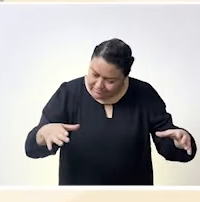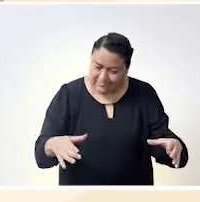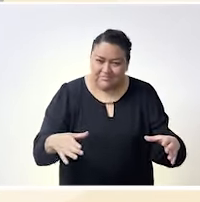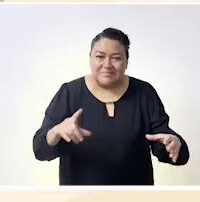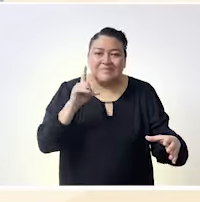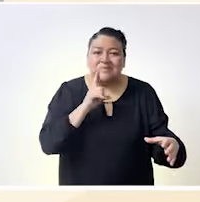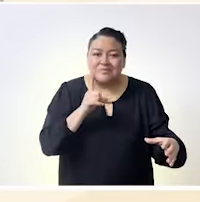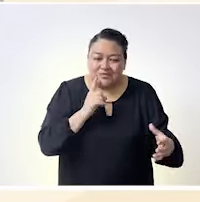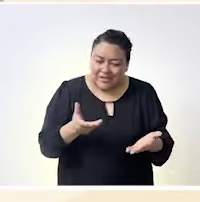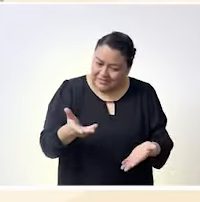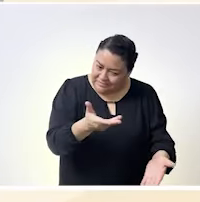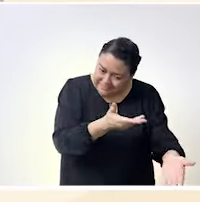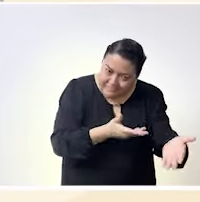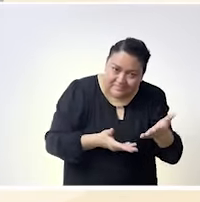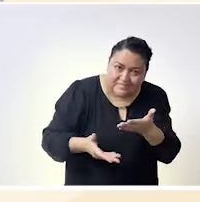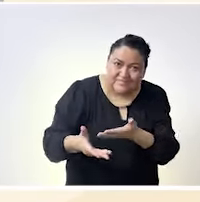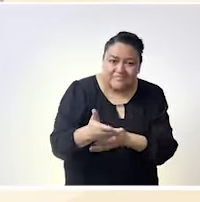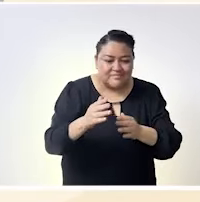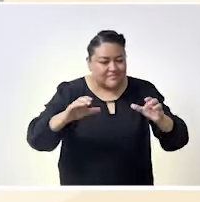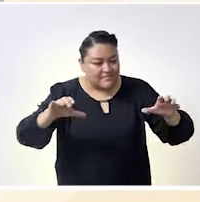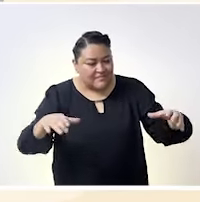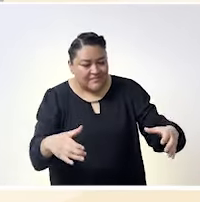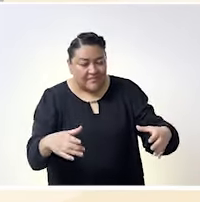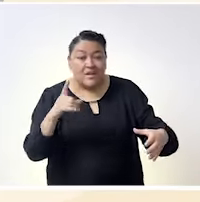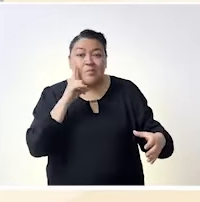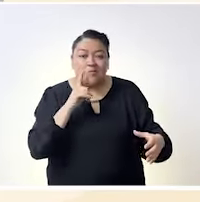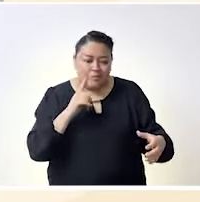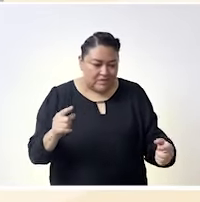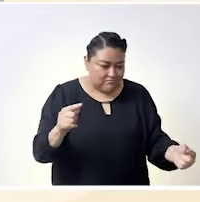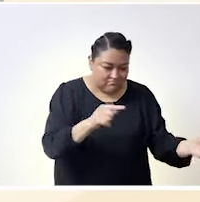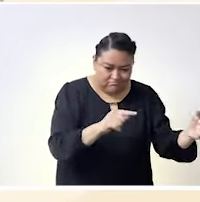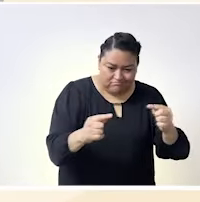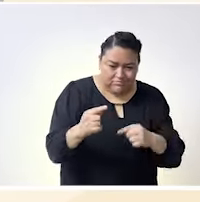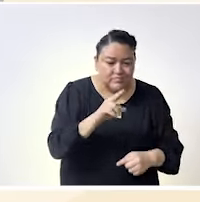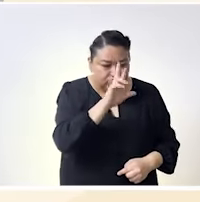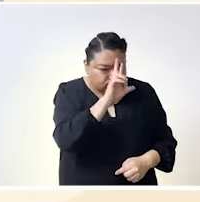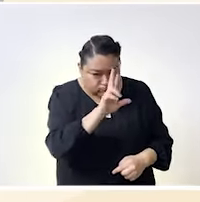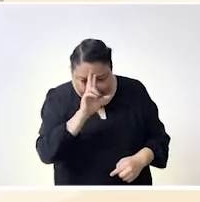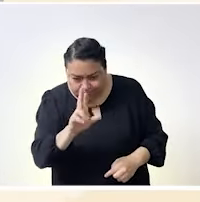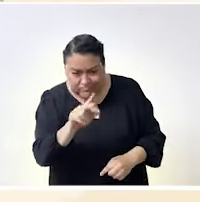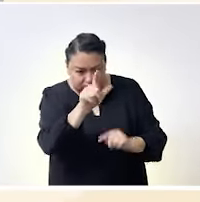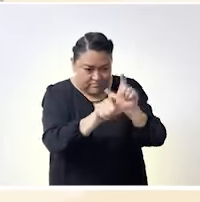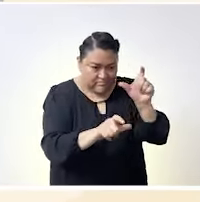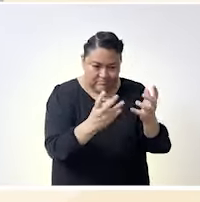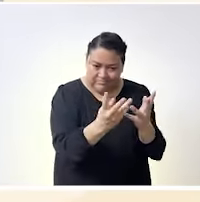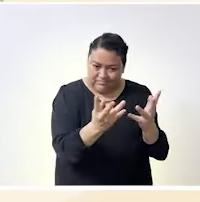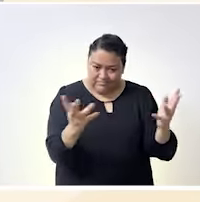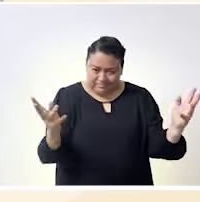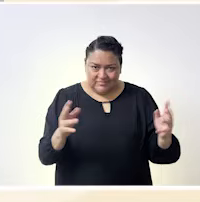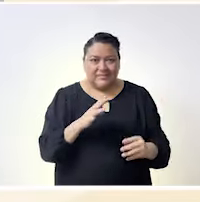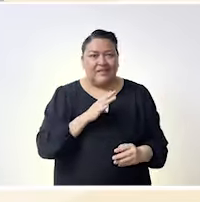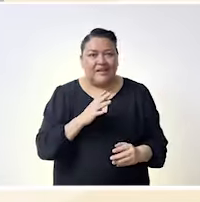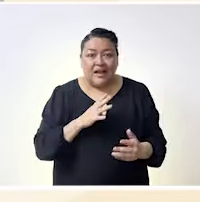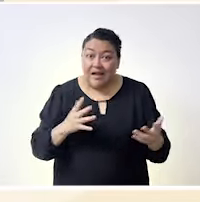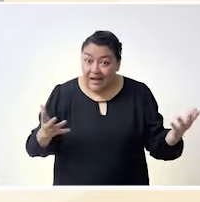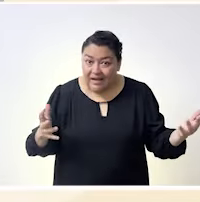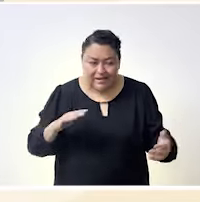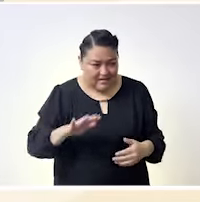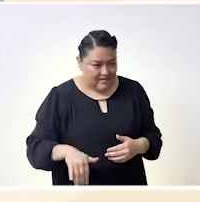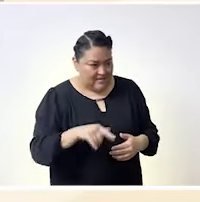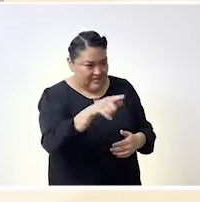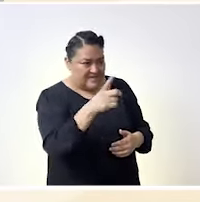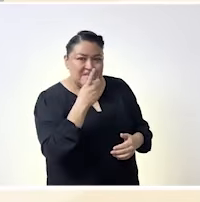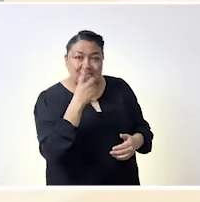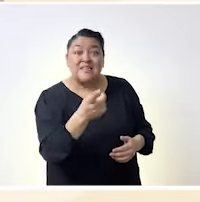está la colectividad por eso está la hermandad por eso está la aceptación por eso está la diversidad y entonces